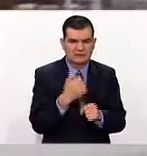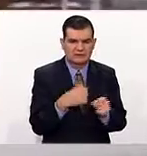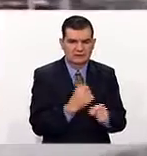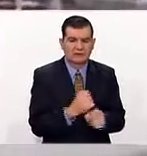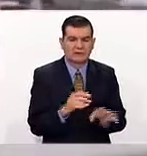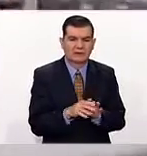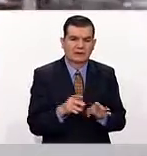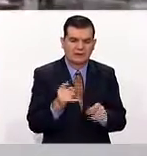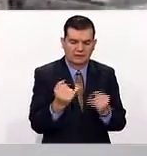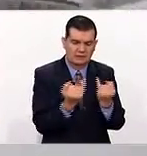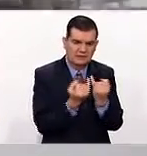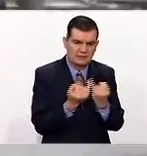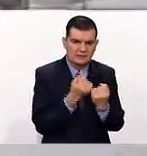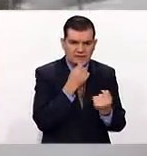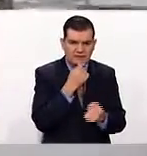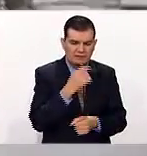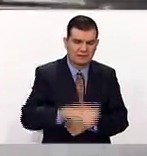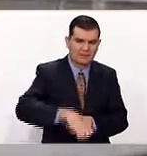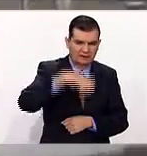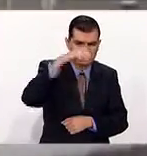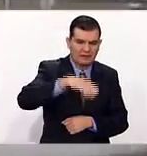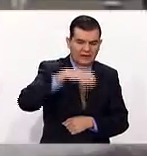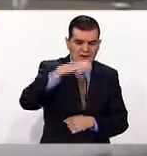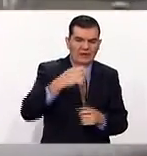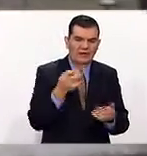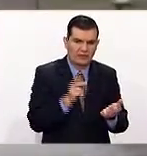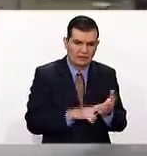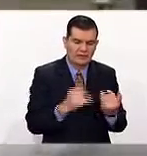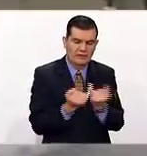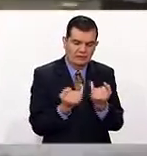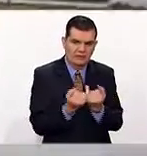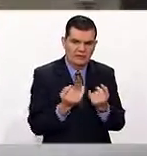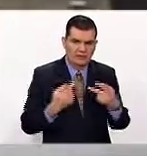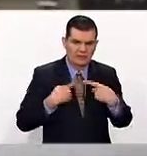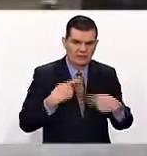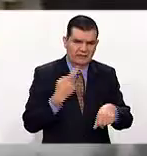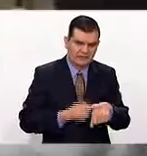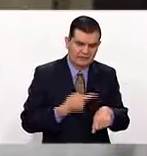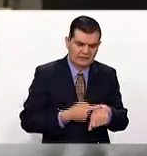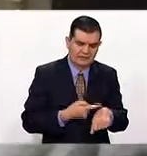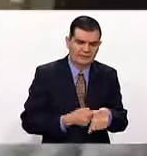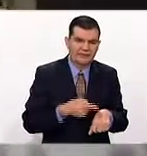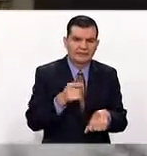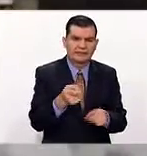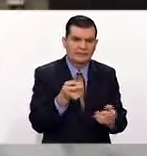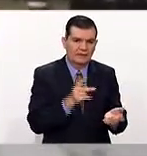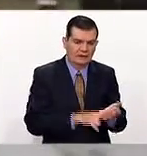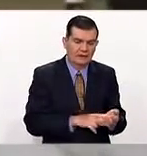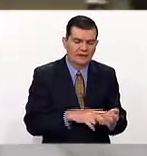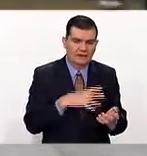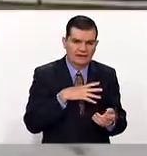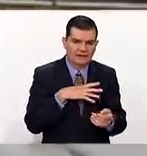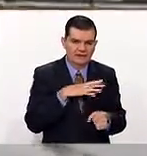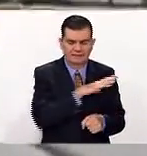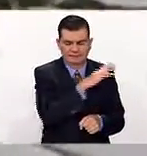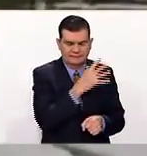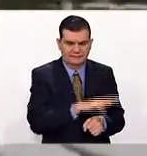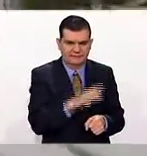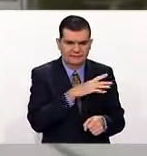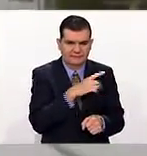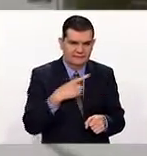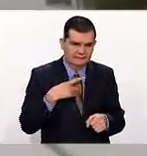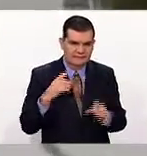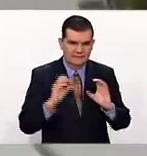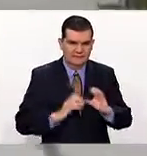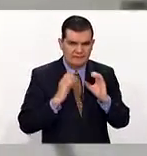y luego también con las personas de la tercera edad o las personas enfermas. Y, bueno, en general, todos debemos de ser